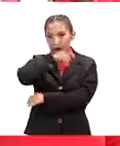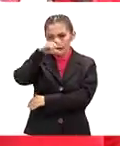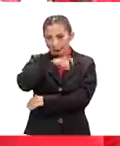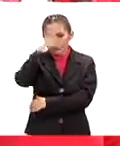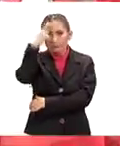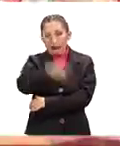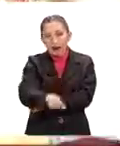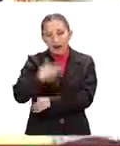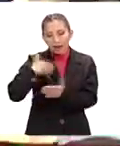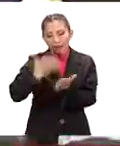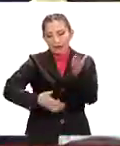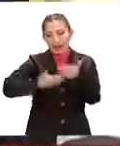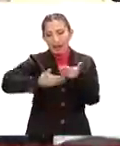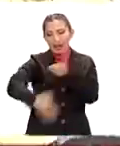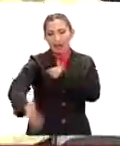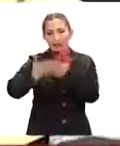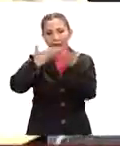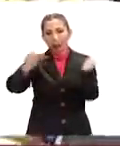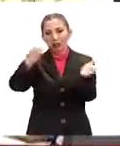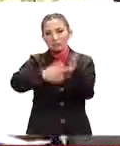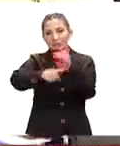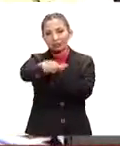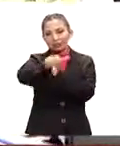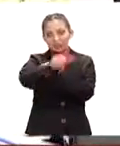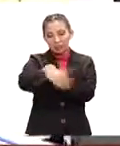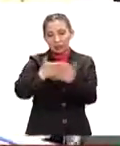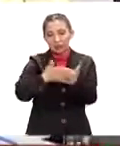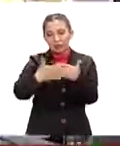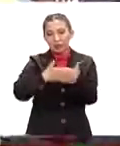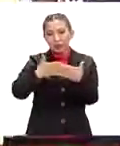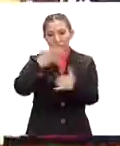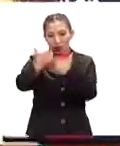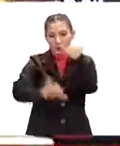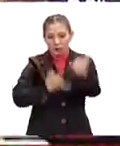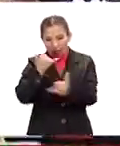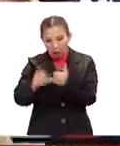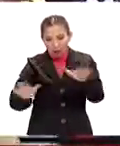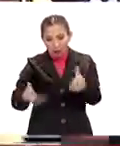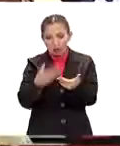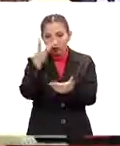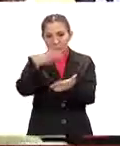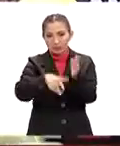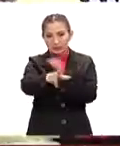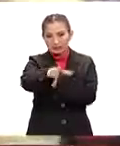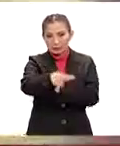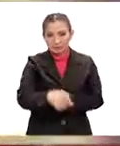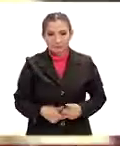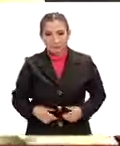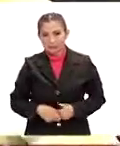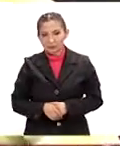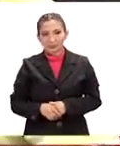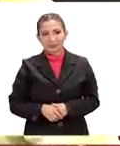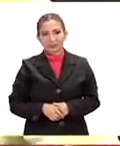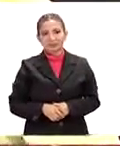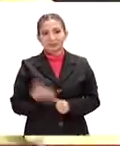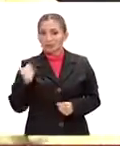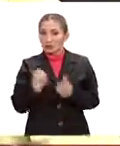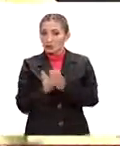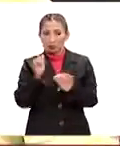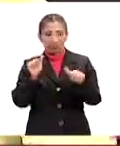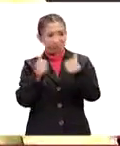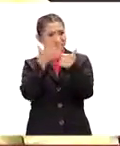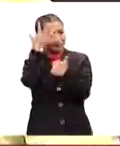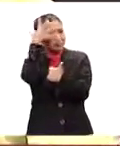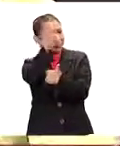para lo que resta del Apertura 2016 y para el próximo torneo, Clausura 2017. Hace un reto hacia